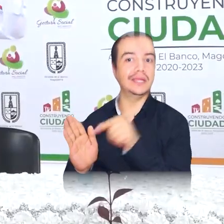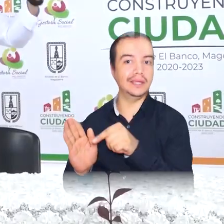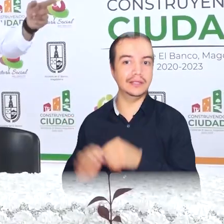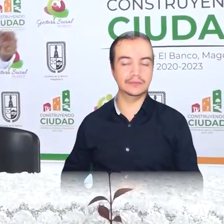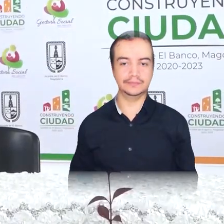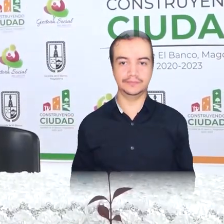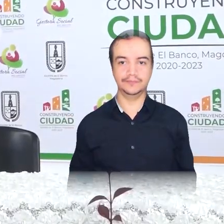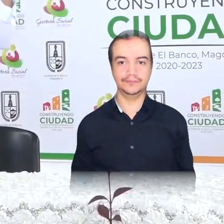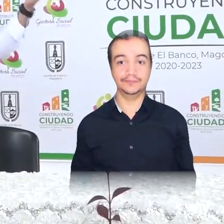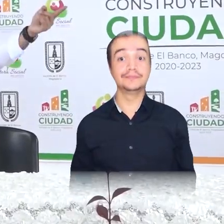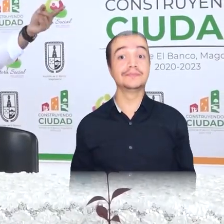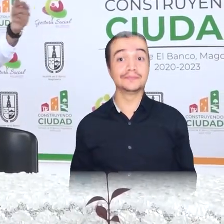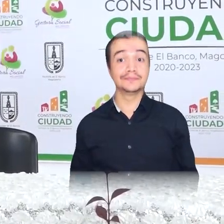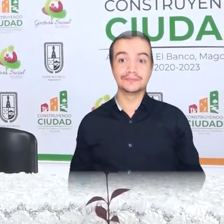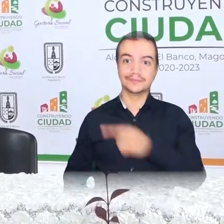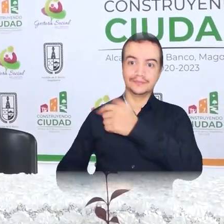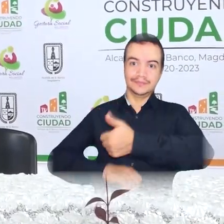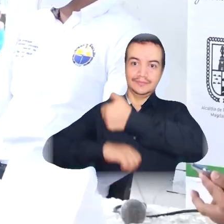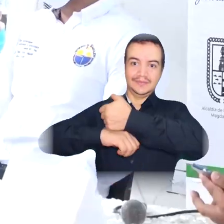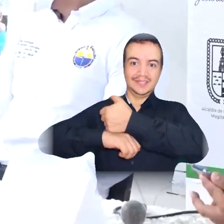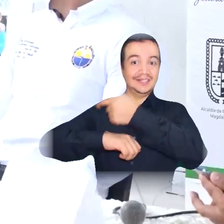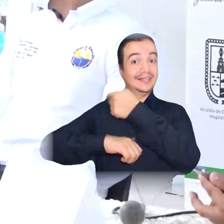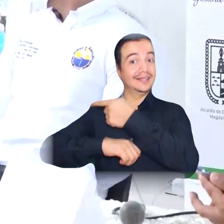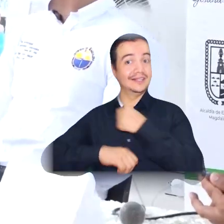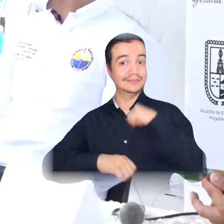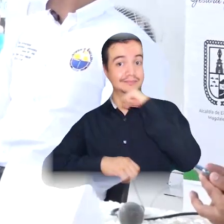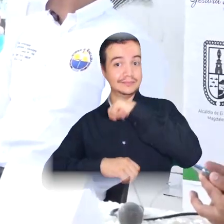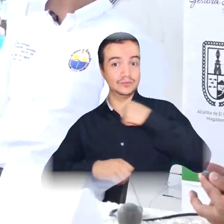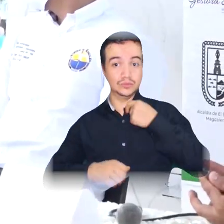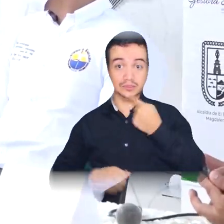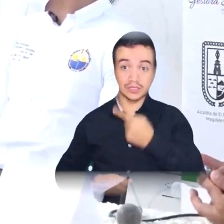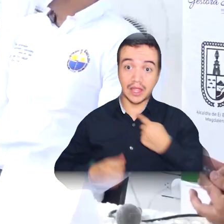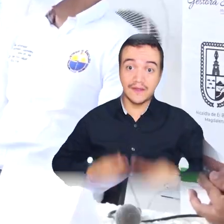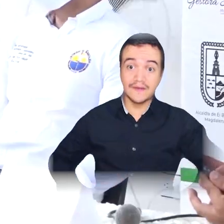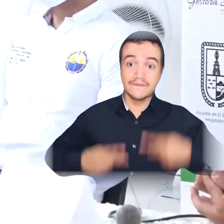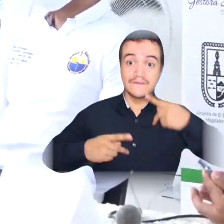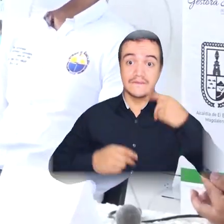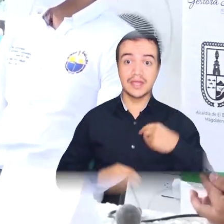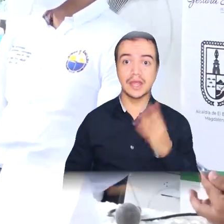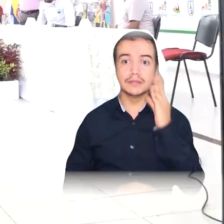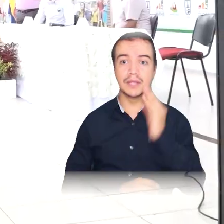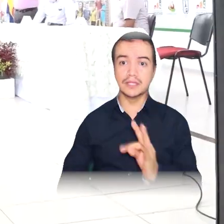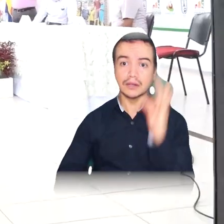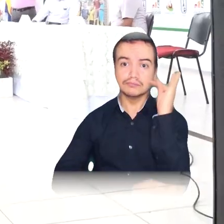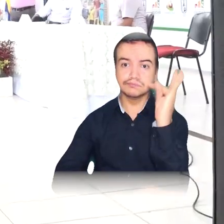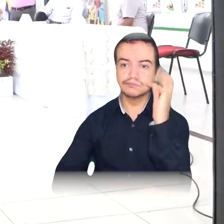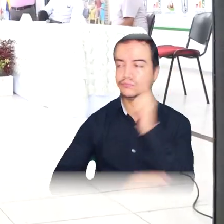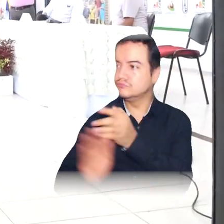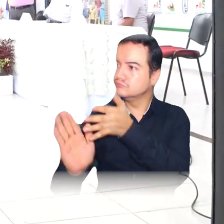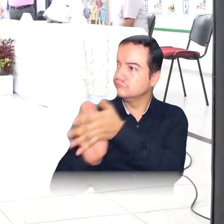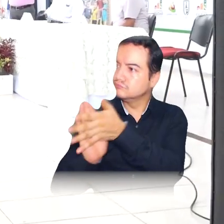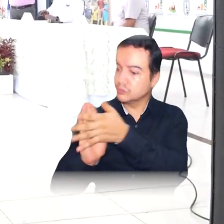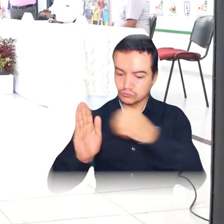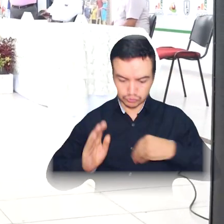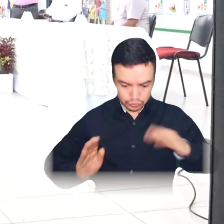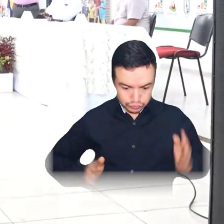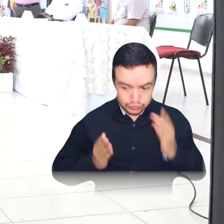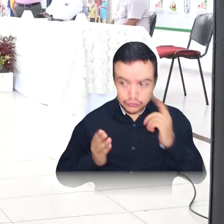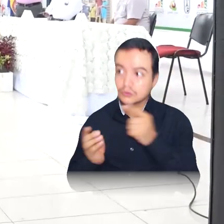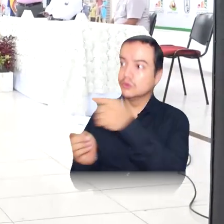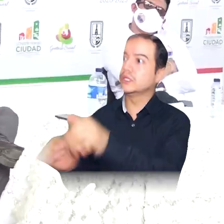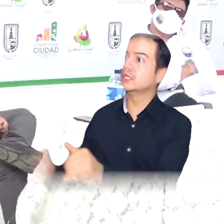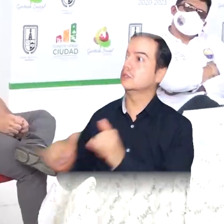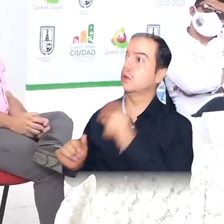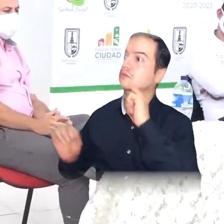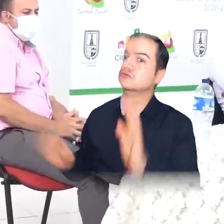A través de su testimonio de vida, el rector invitó a los participantes a creer en la educación como un factor de crecimiento para toda la